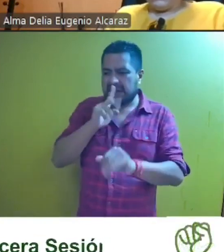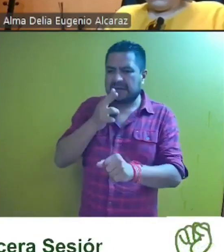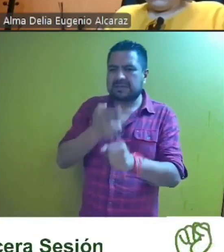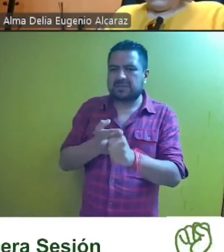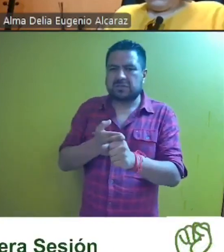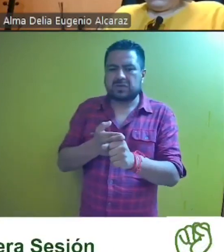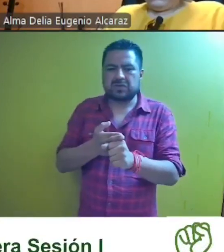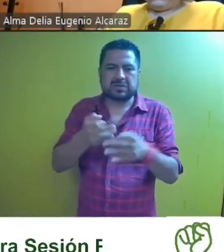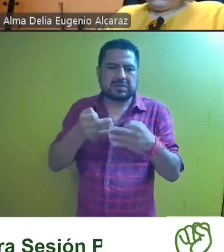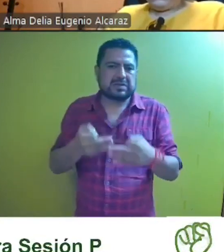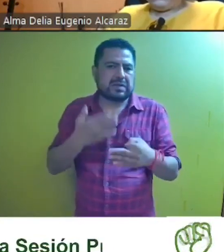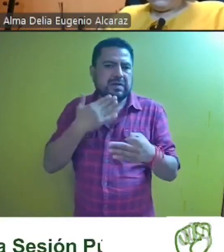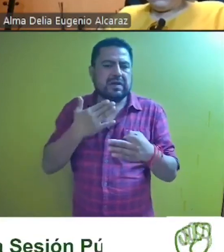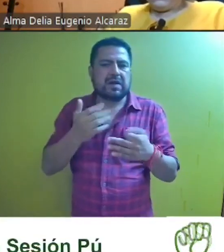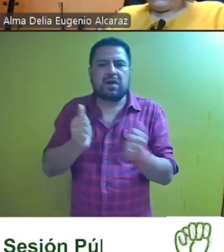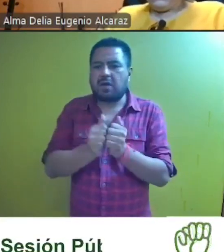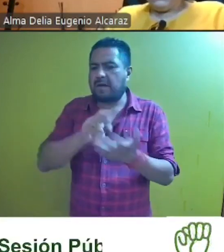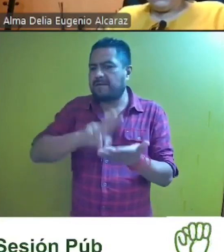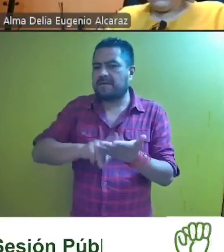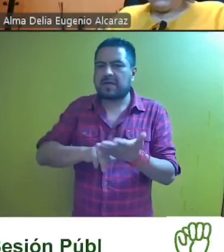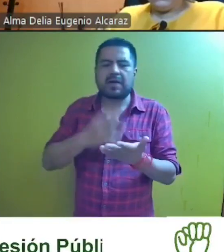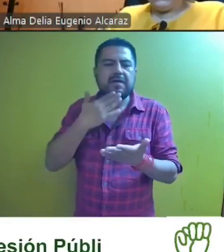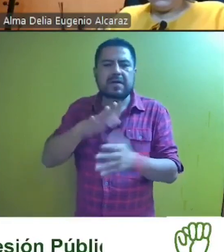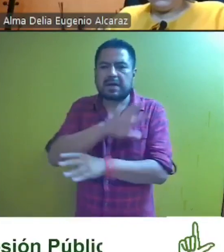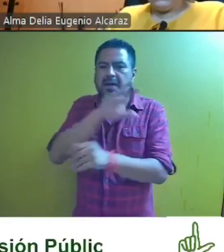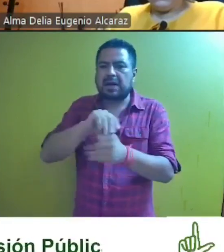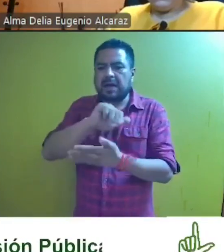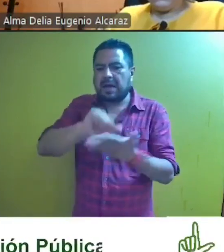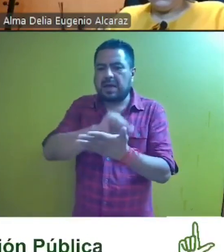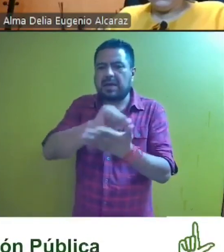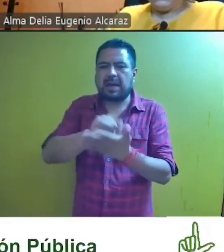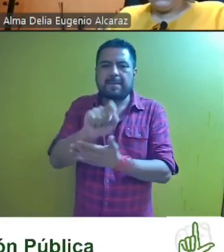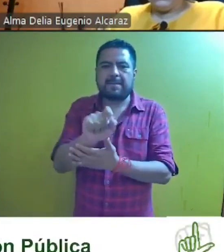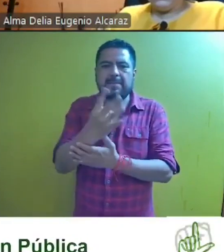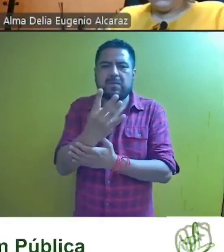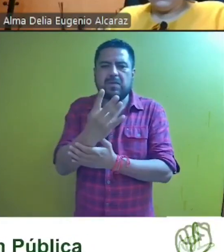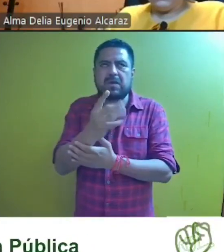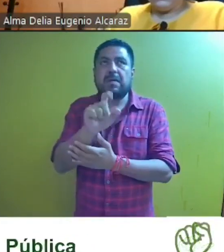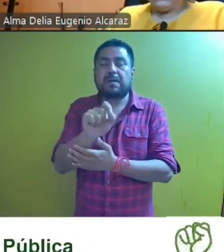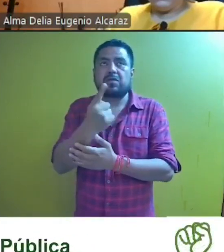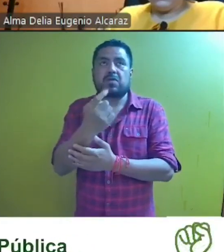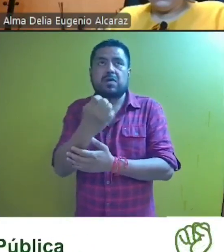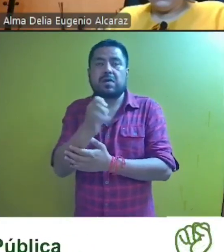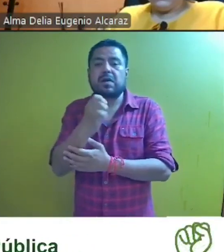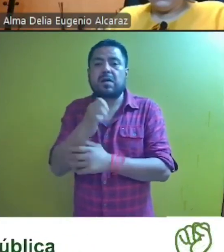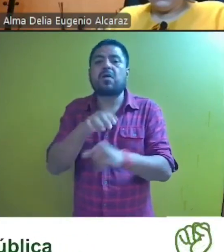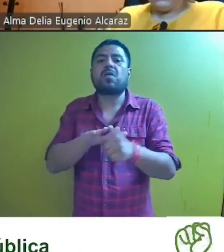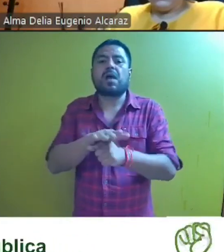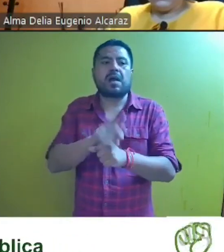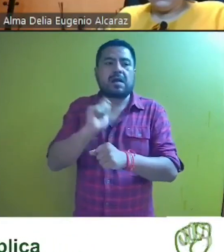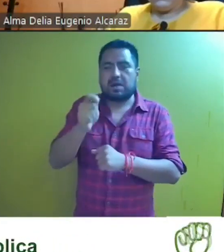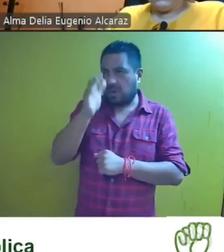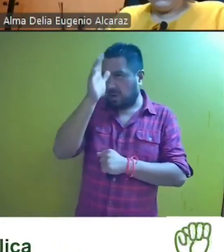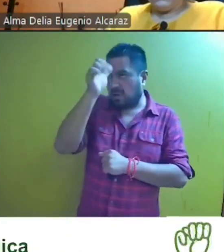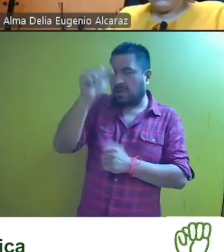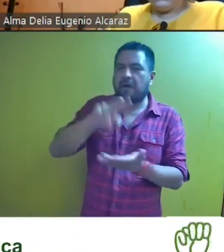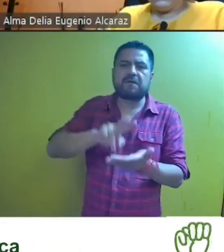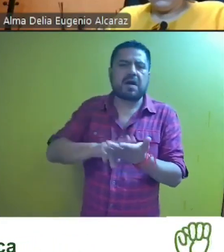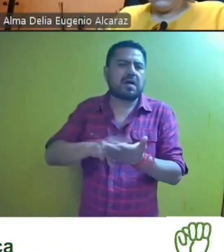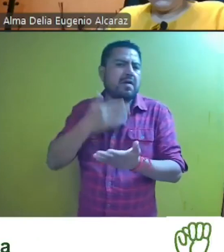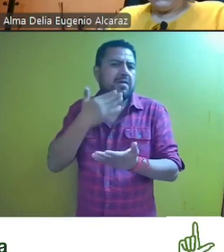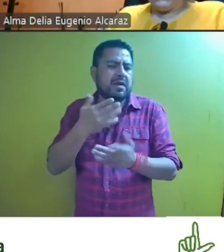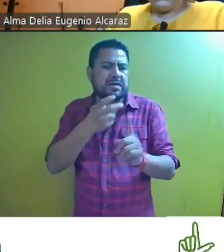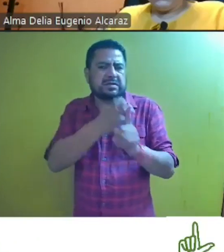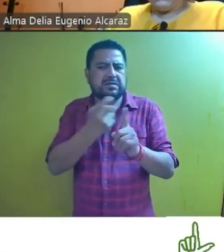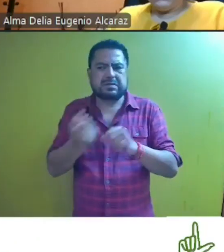originaria al otorgar valor probatorio pleno al acta asamblea del veinticuatro de veintiuno de enero la cual en su concepto carece de validez pues